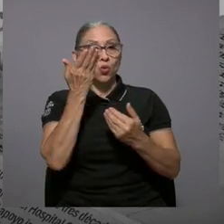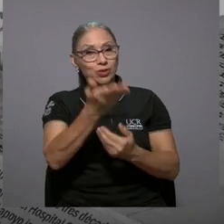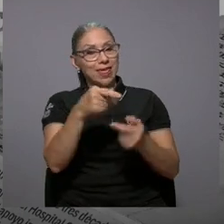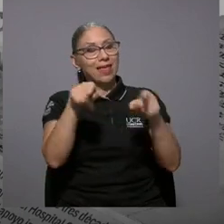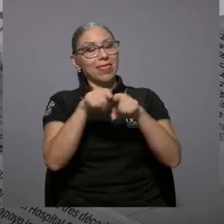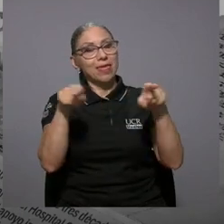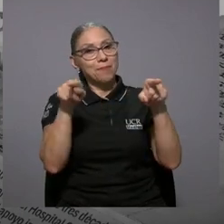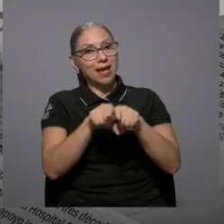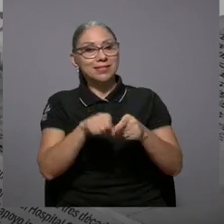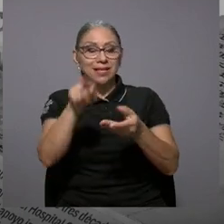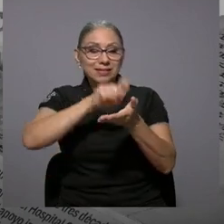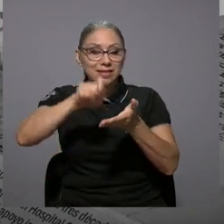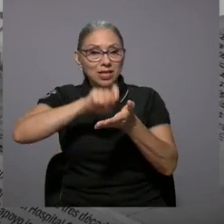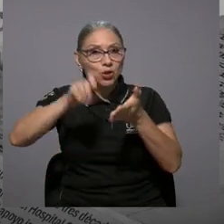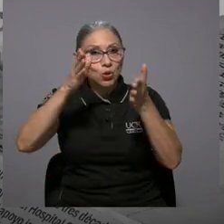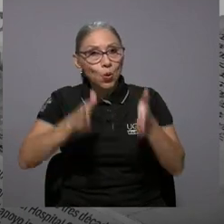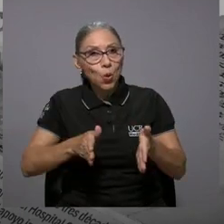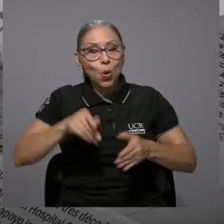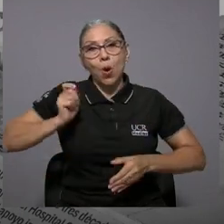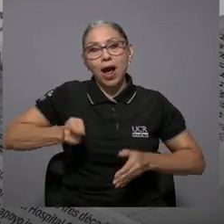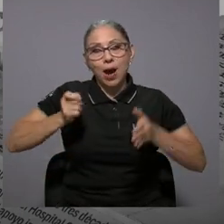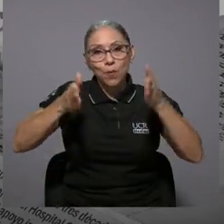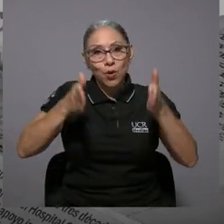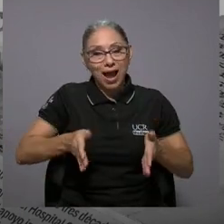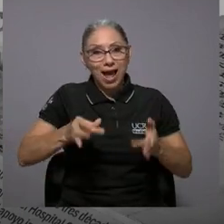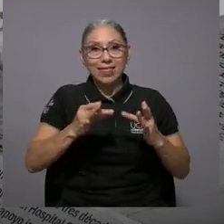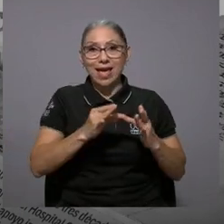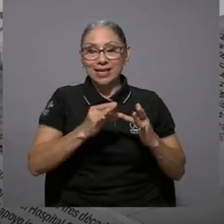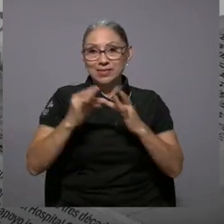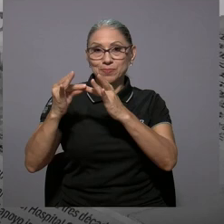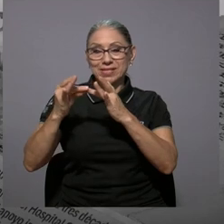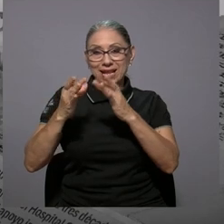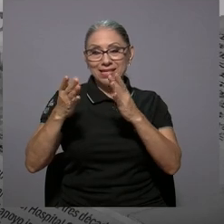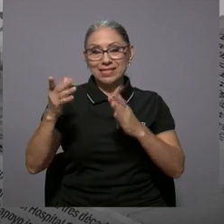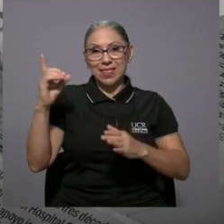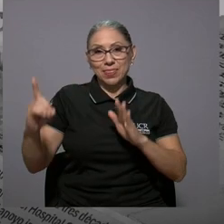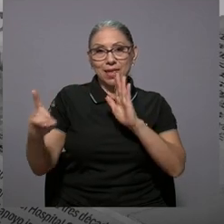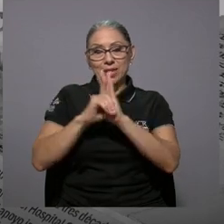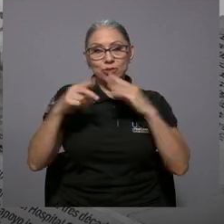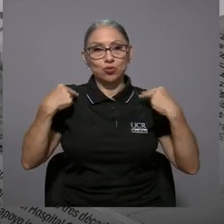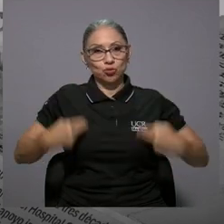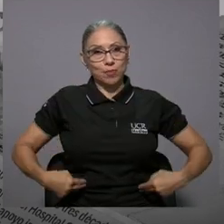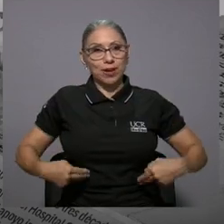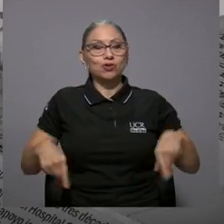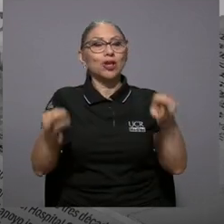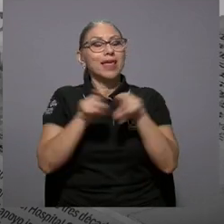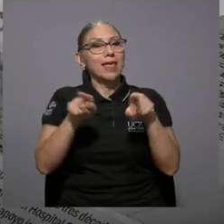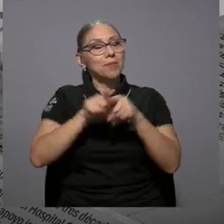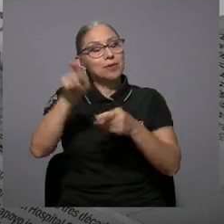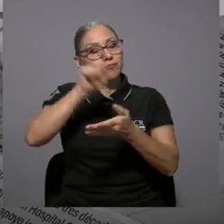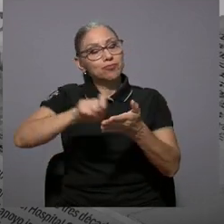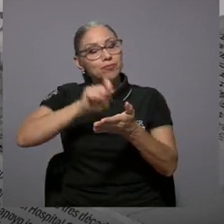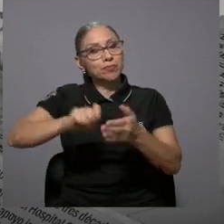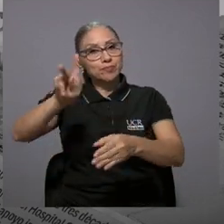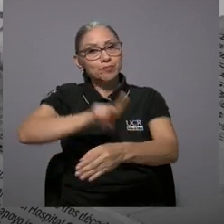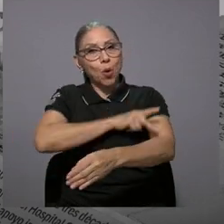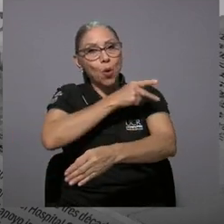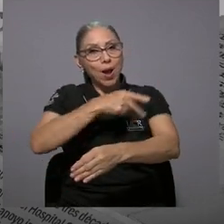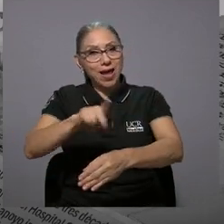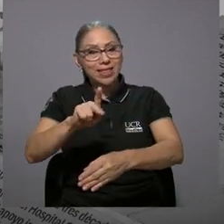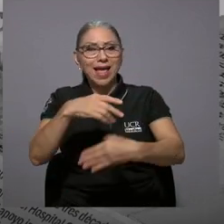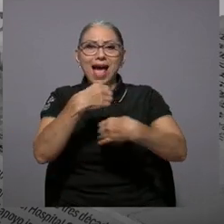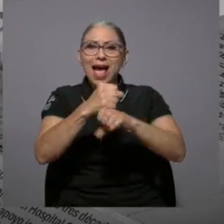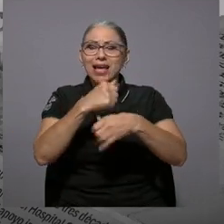contarles al público que usted, además de escritora, abogada, especialista en derechos humanos,